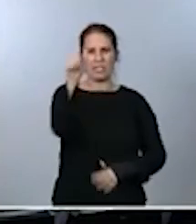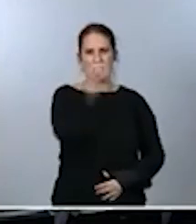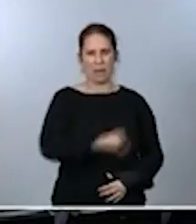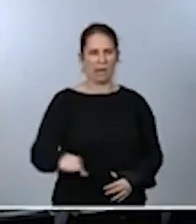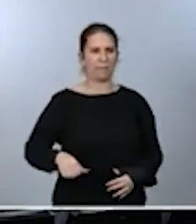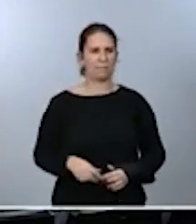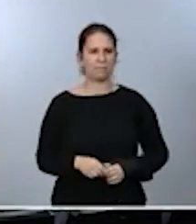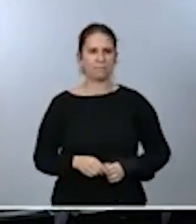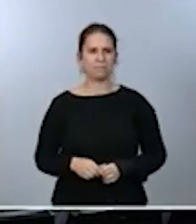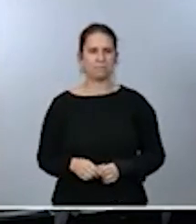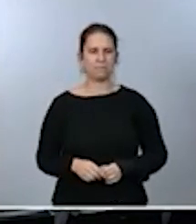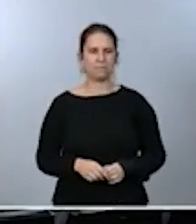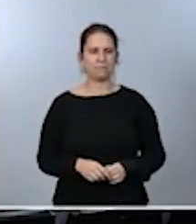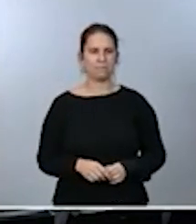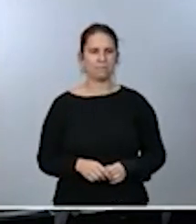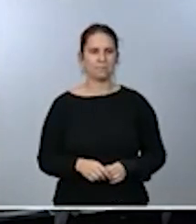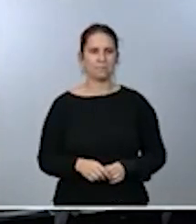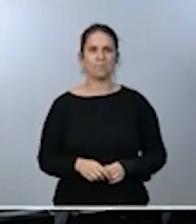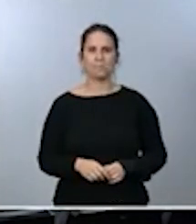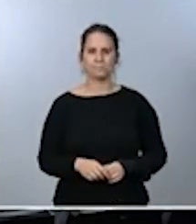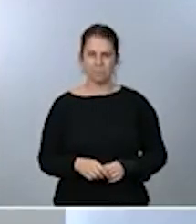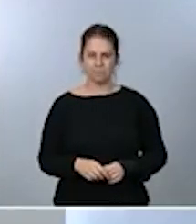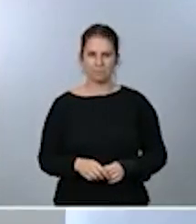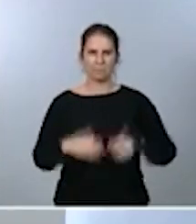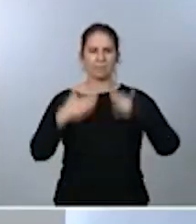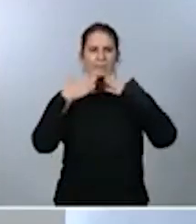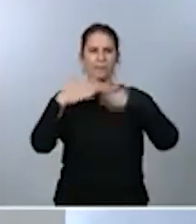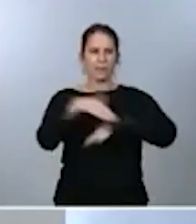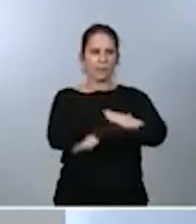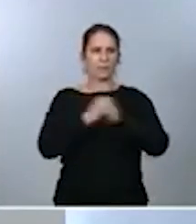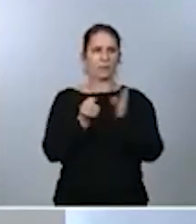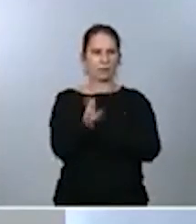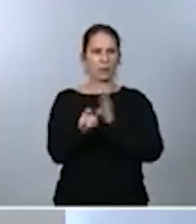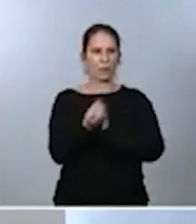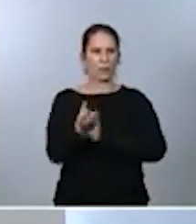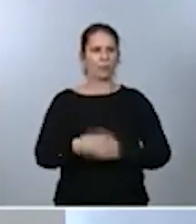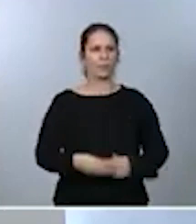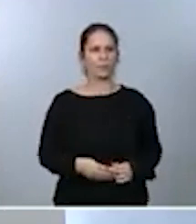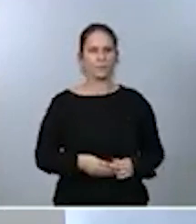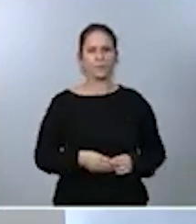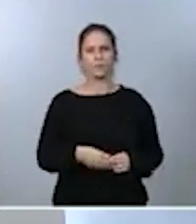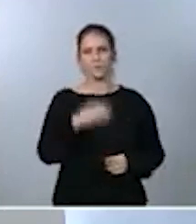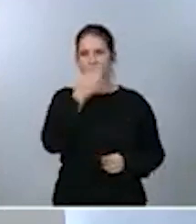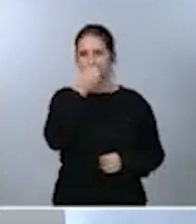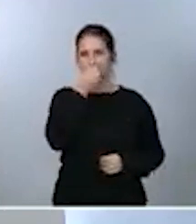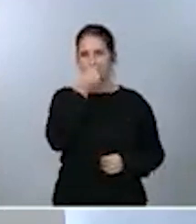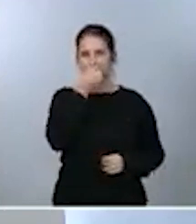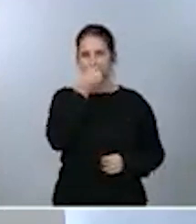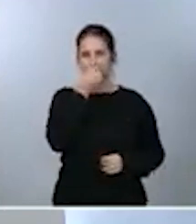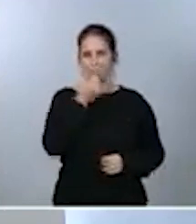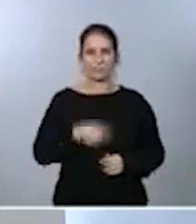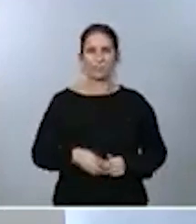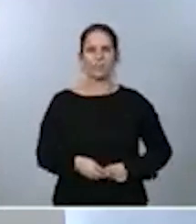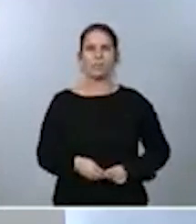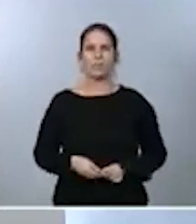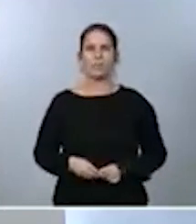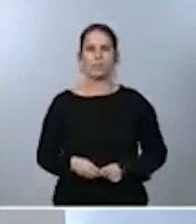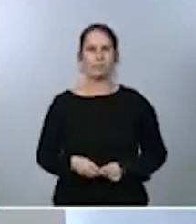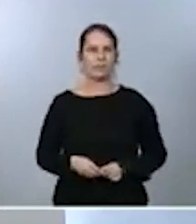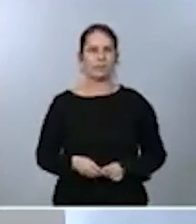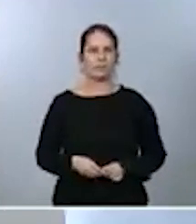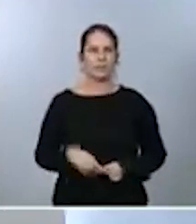Muchas gracias, ministra portavoz. Bien, pues, miren, esta rola de prensa es muy importante